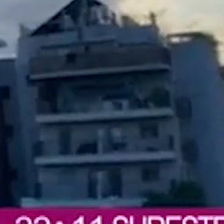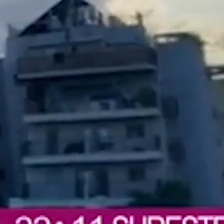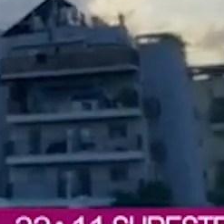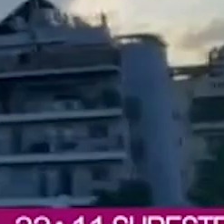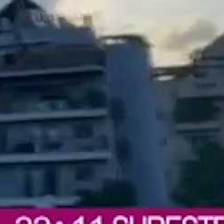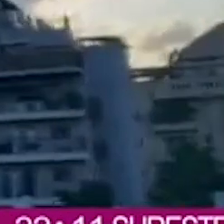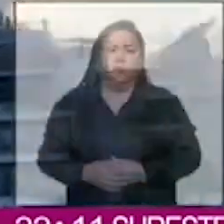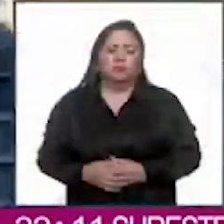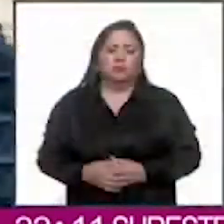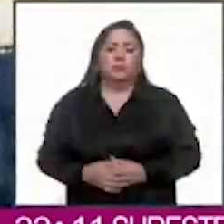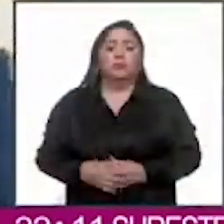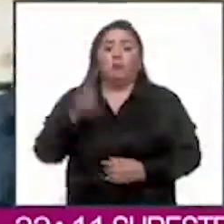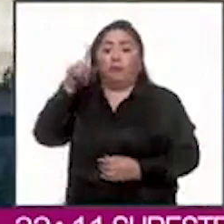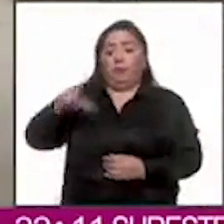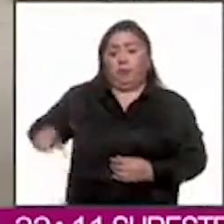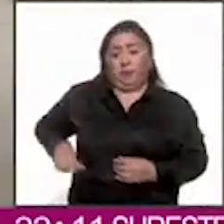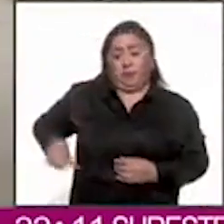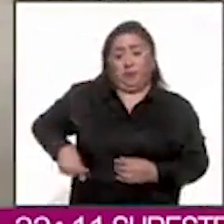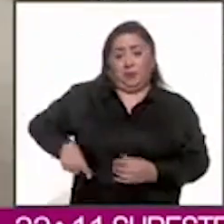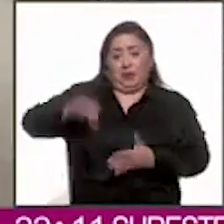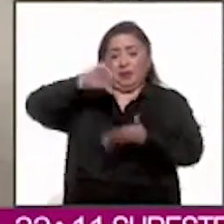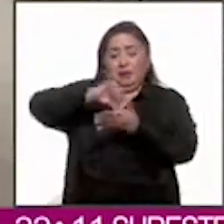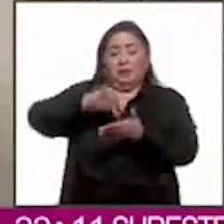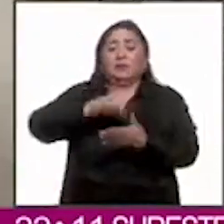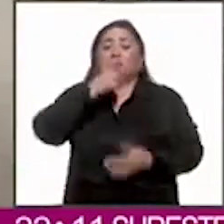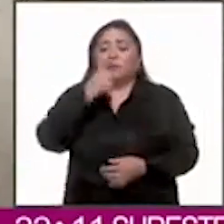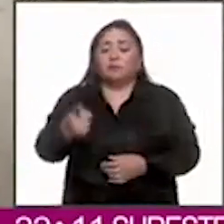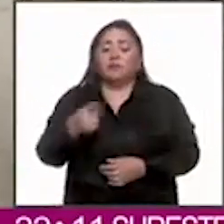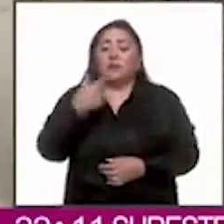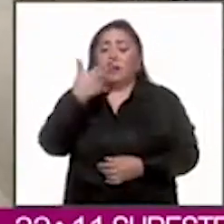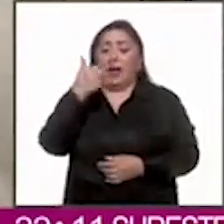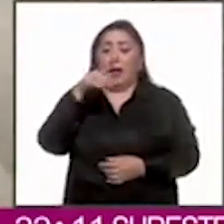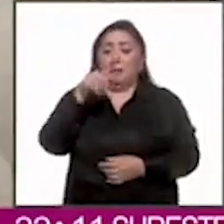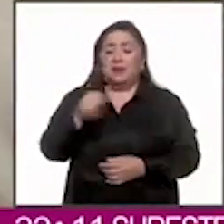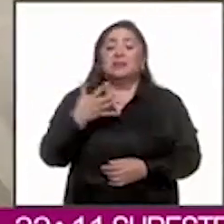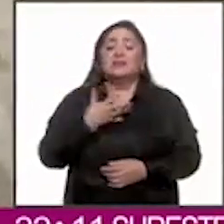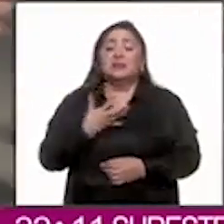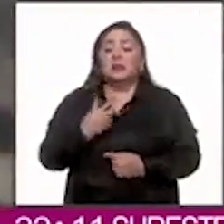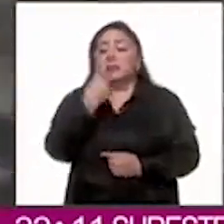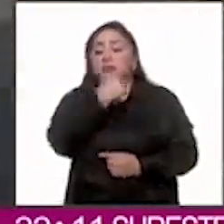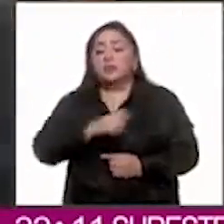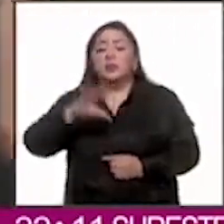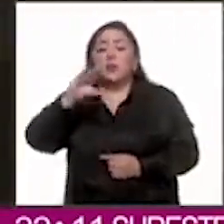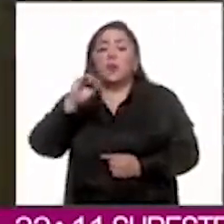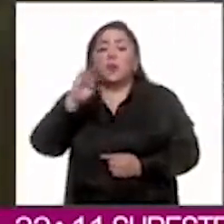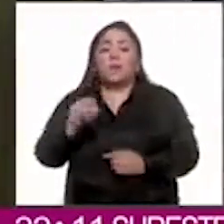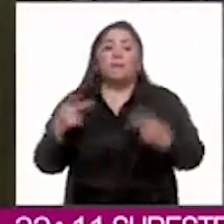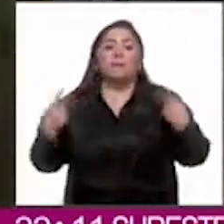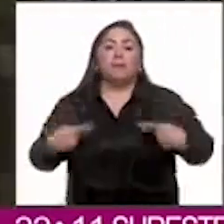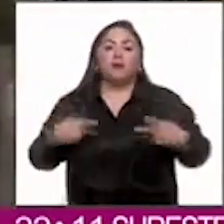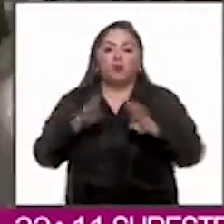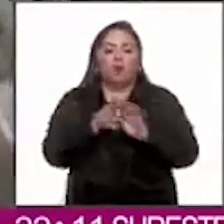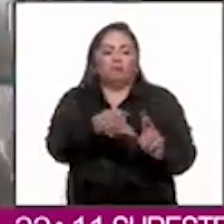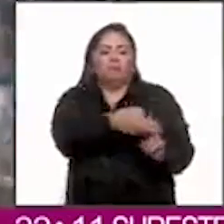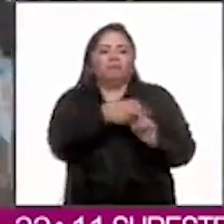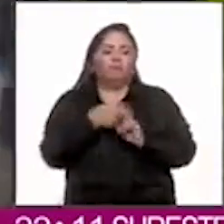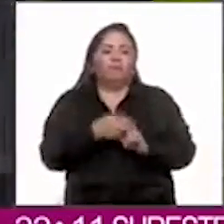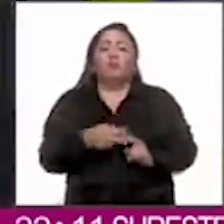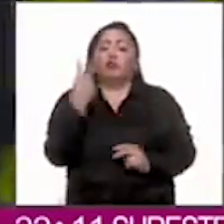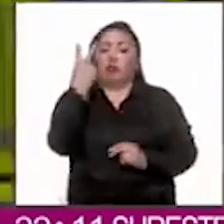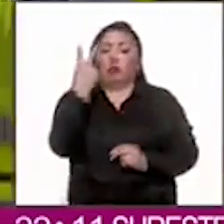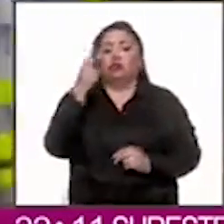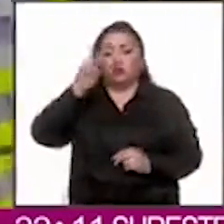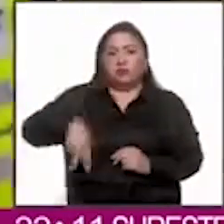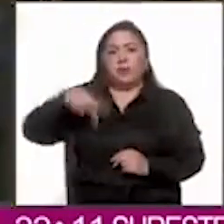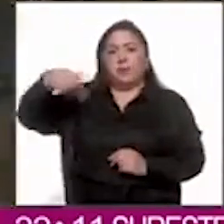Mientras, el gobierno israelí confirmó que Hamas tiene a 199 personas como rehenes, dos de